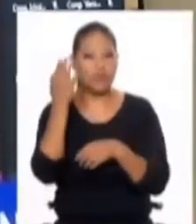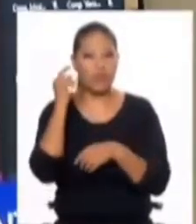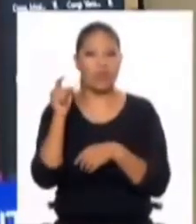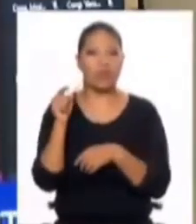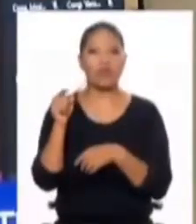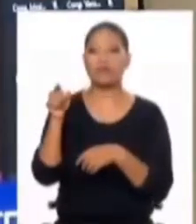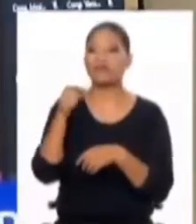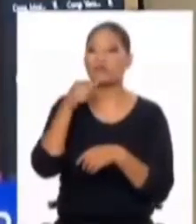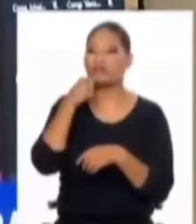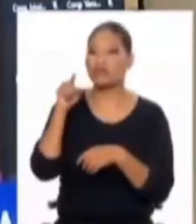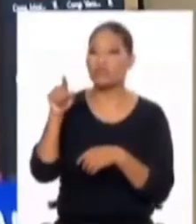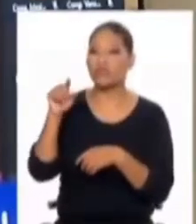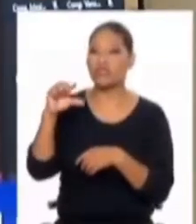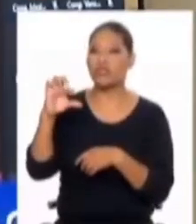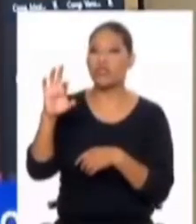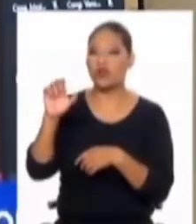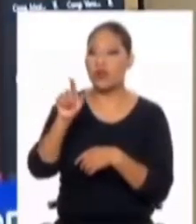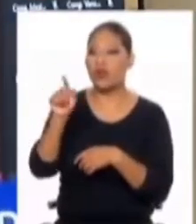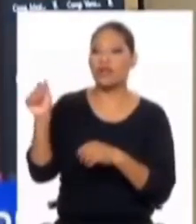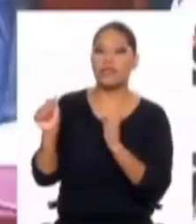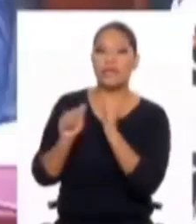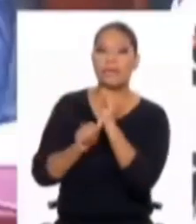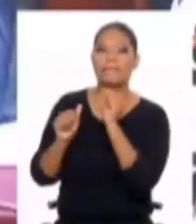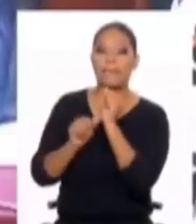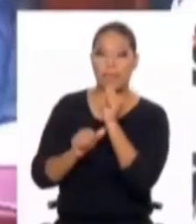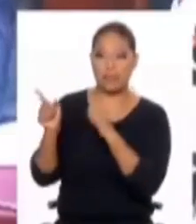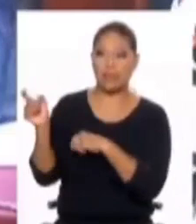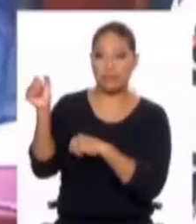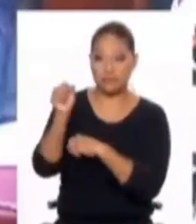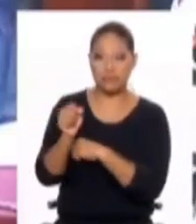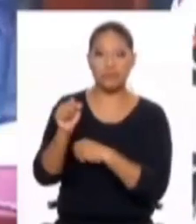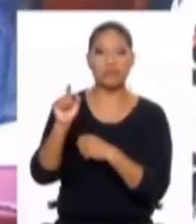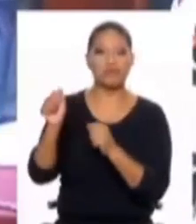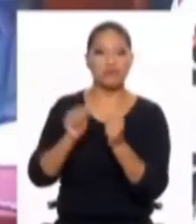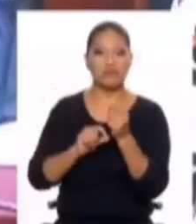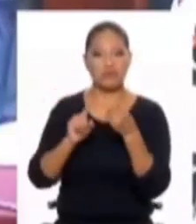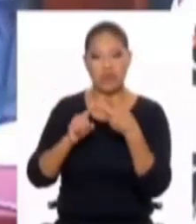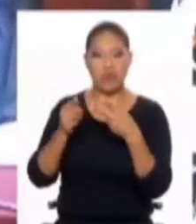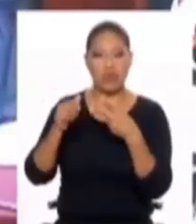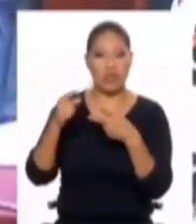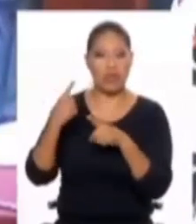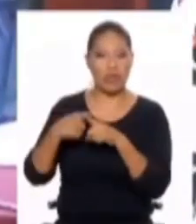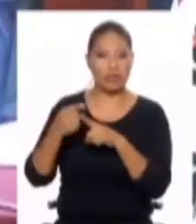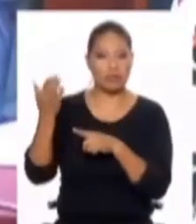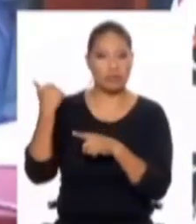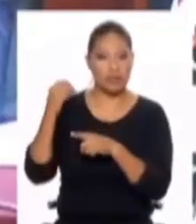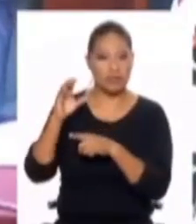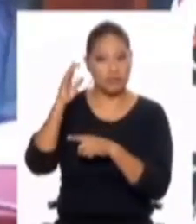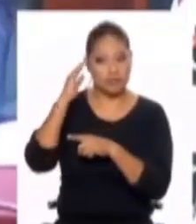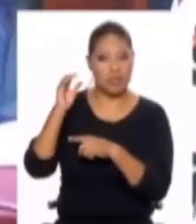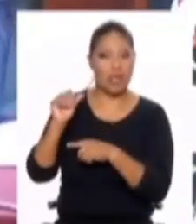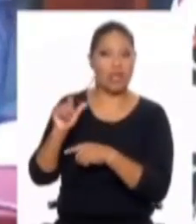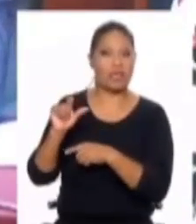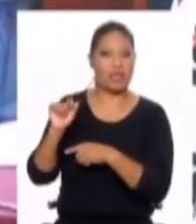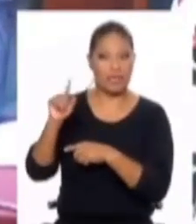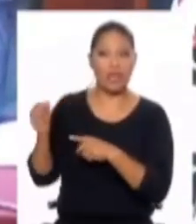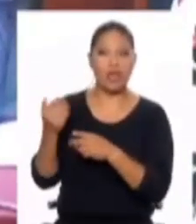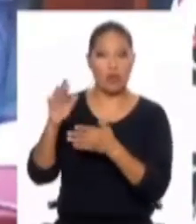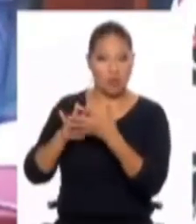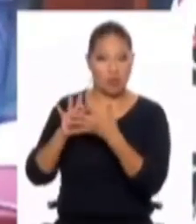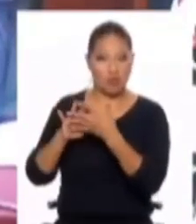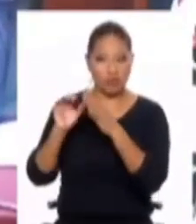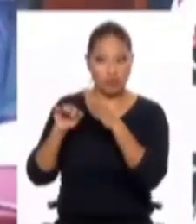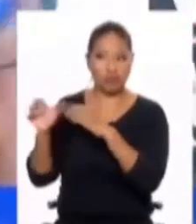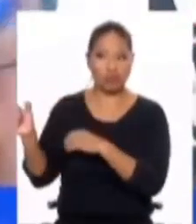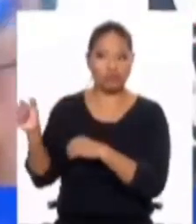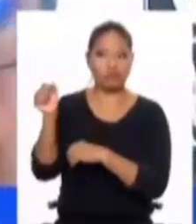Gloria Castillo Terrones hermana de Pedro Castillo y José Nenil Medina, exalcalde de Anguía quien cumple prisión preventiva en el penal